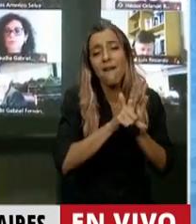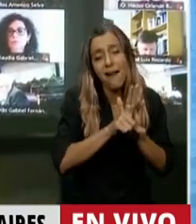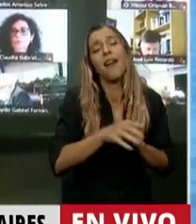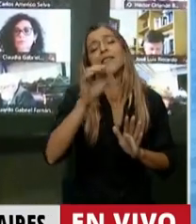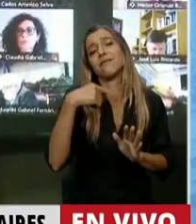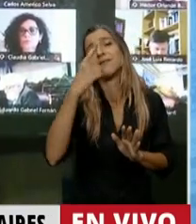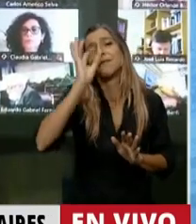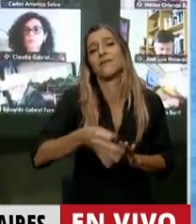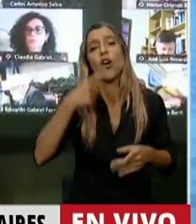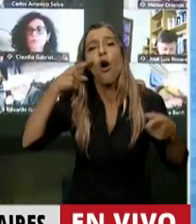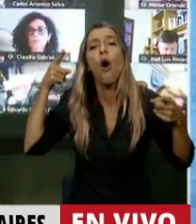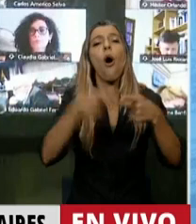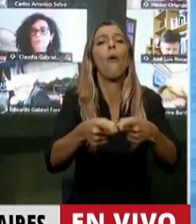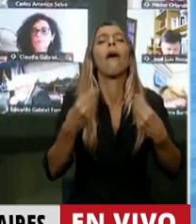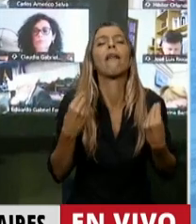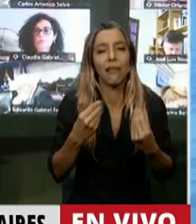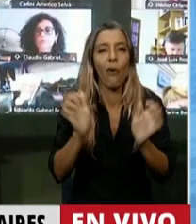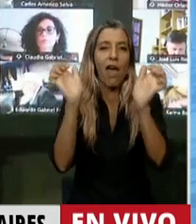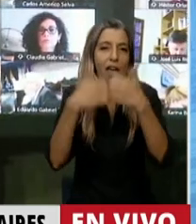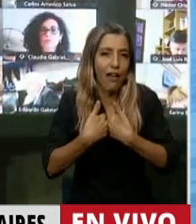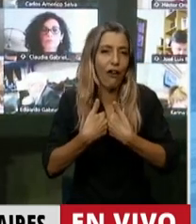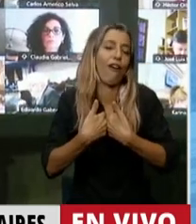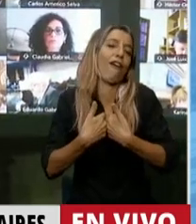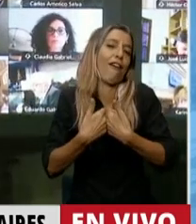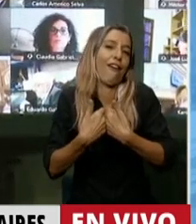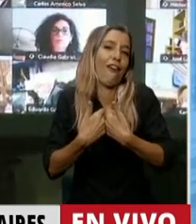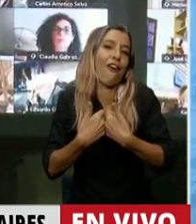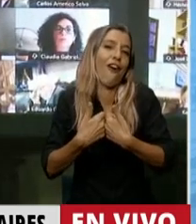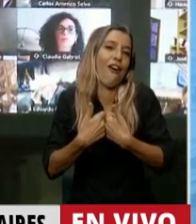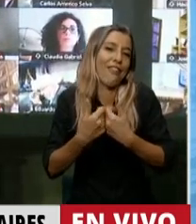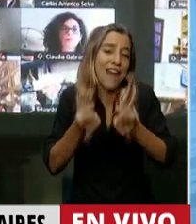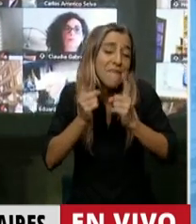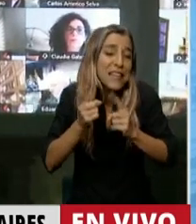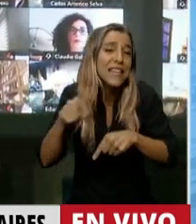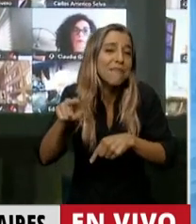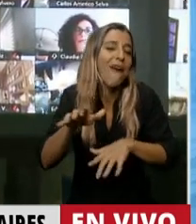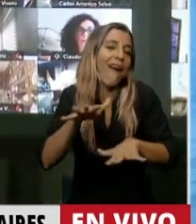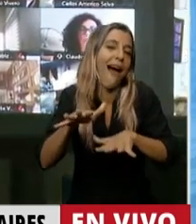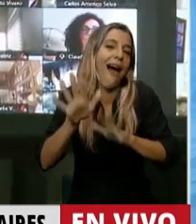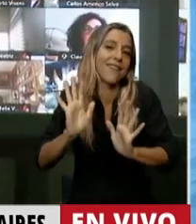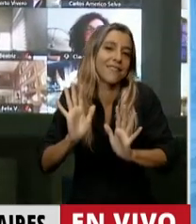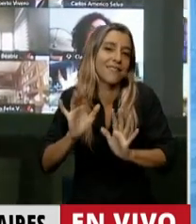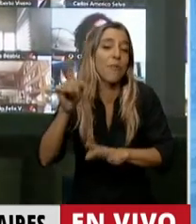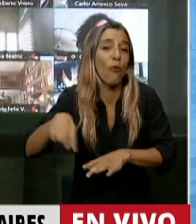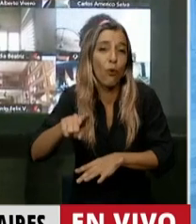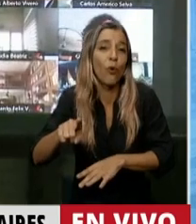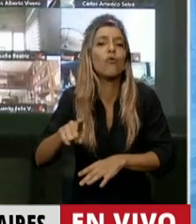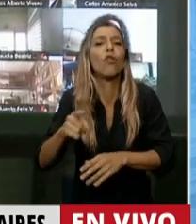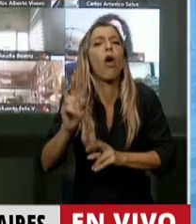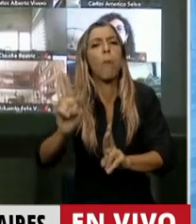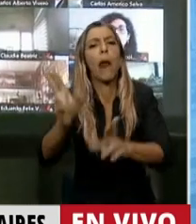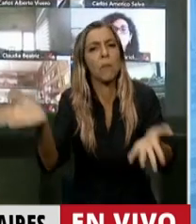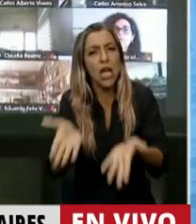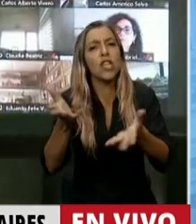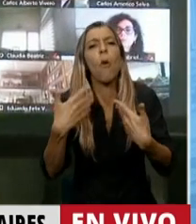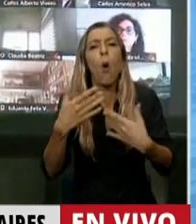objetivo de encubrir lo que están haciendo los que permiten la contaminación y la